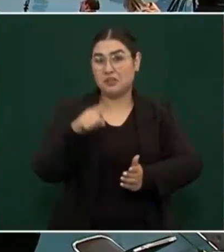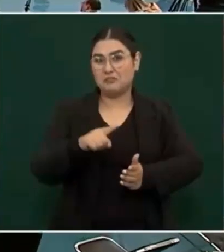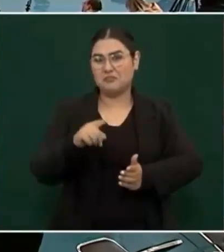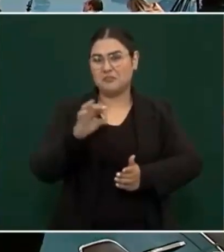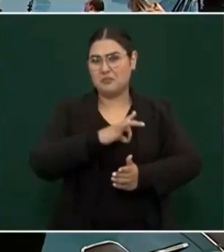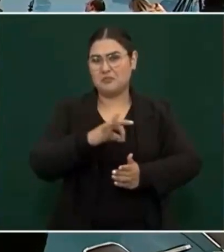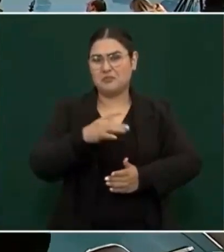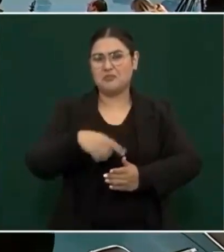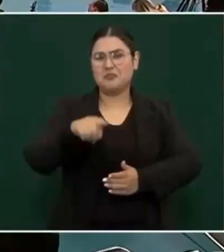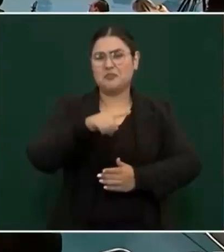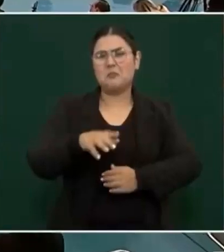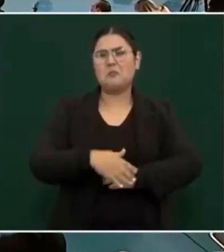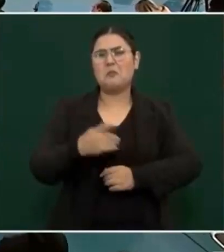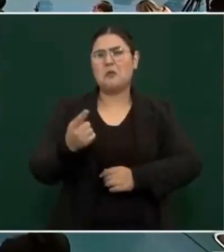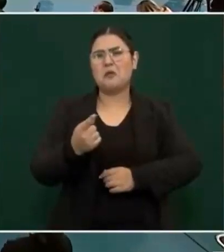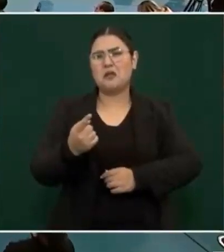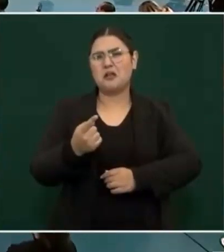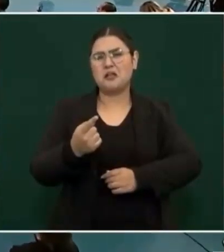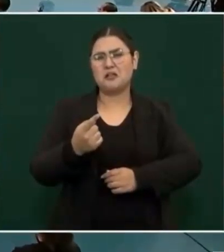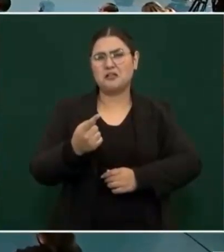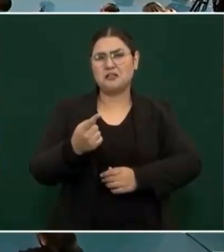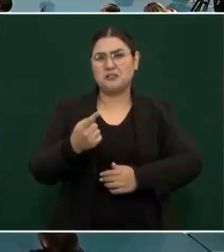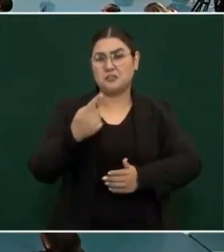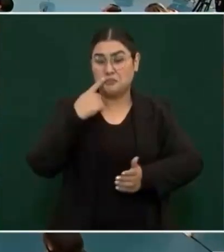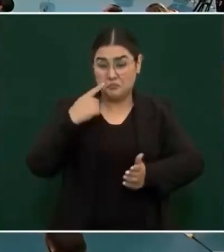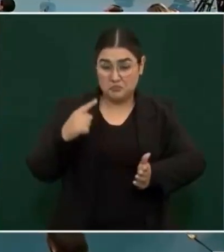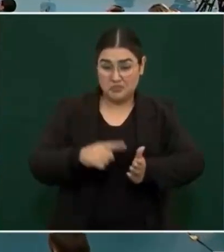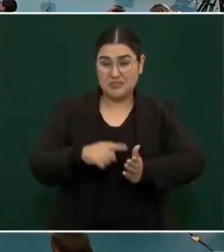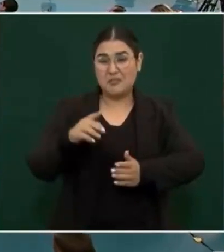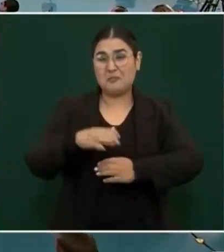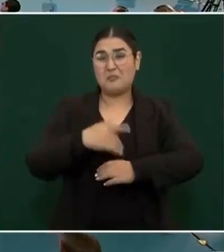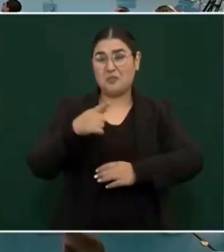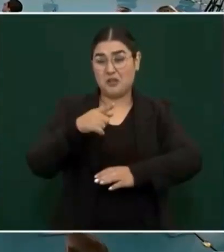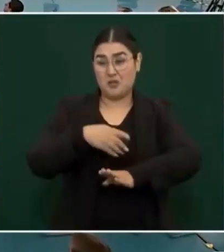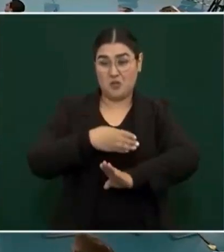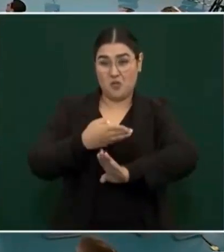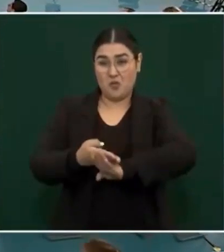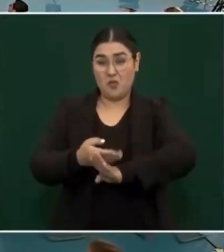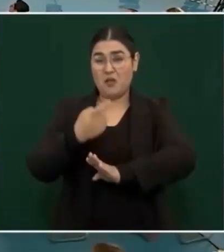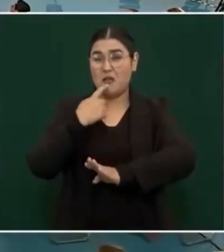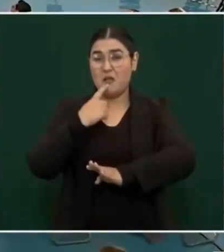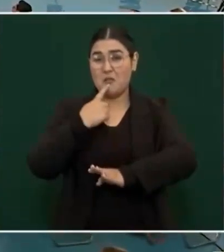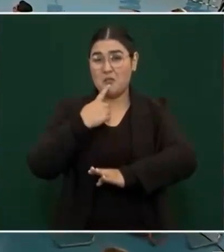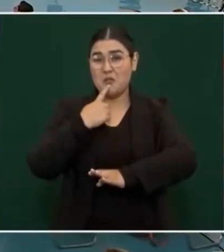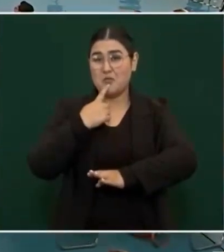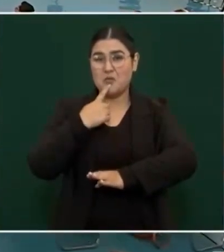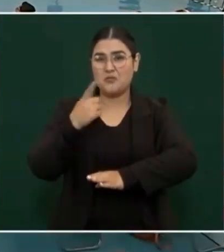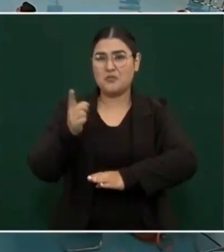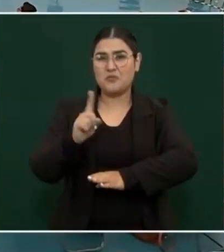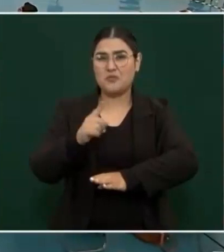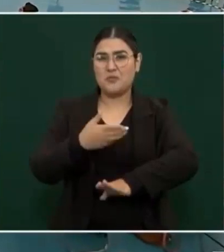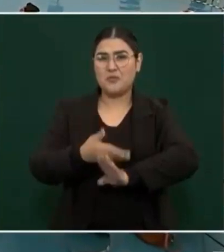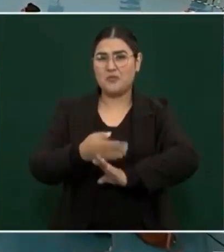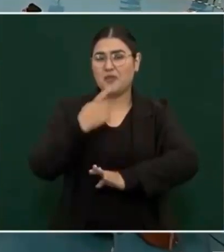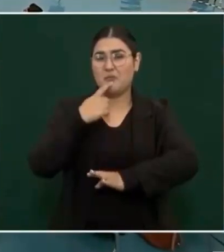Porque no es contra Andrés Manuel López Obrador, es contra el presidente de México.